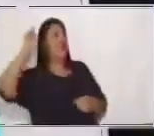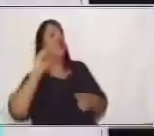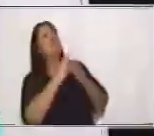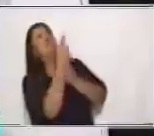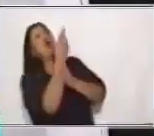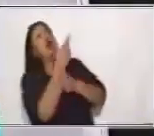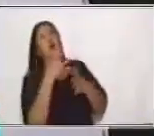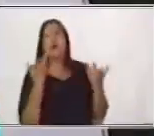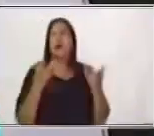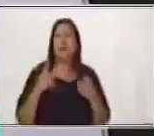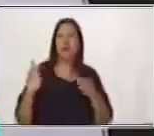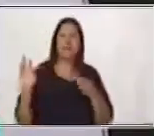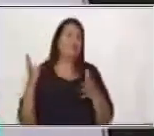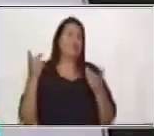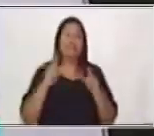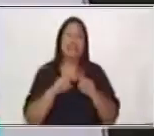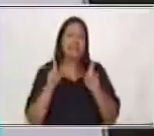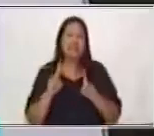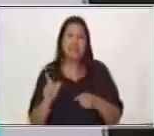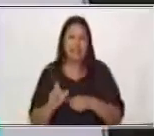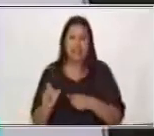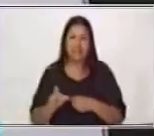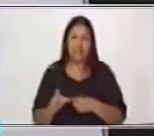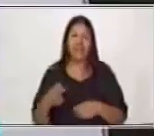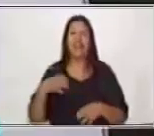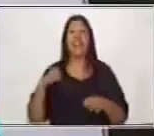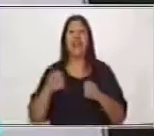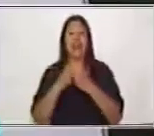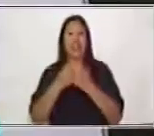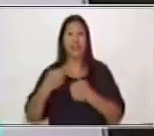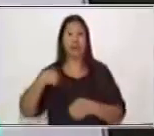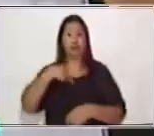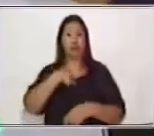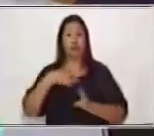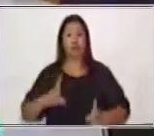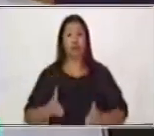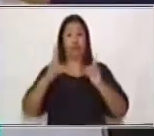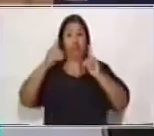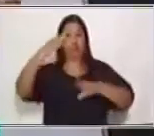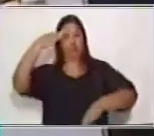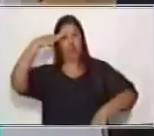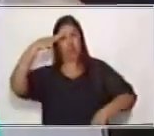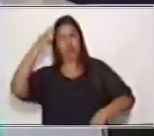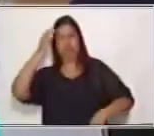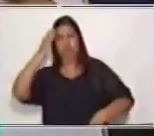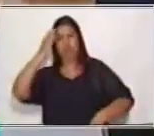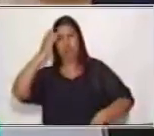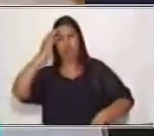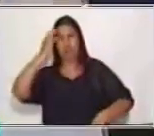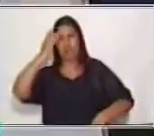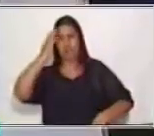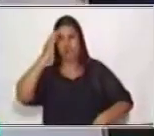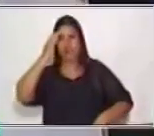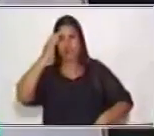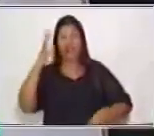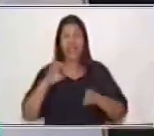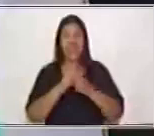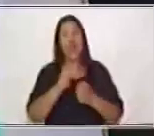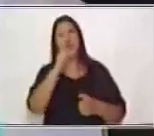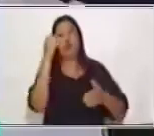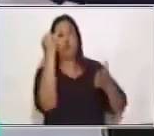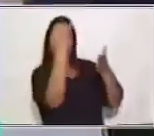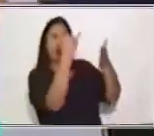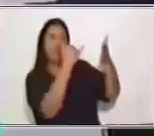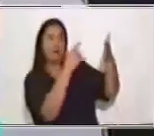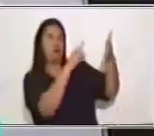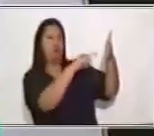¿Verdad? Y entonces así desarrollamos nuestros procesos de pensamiento. Un dibujo más para ir terminando. Y vamos a